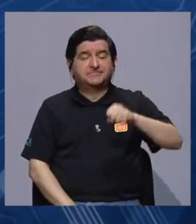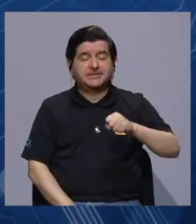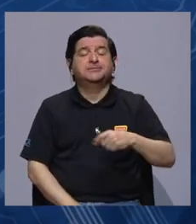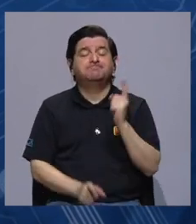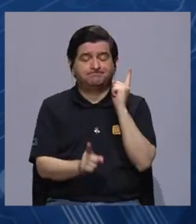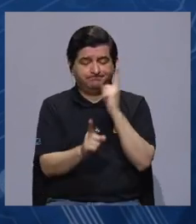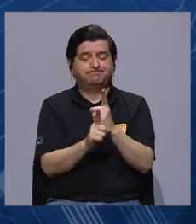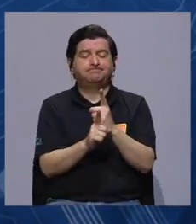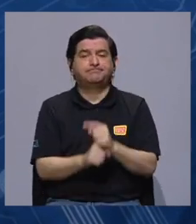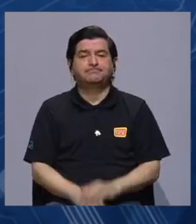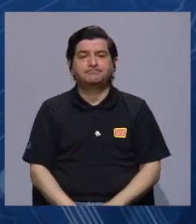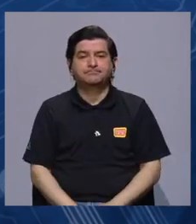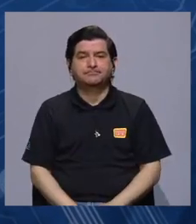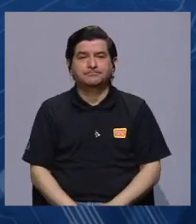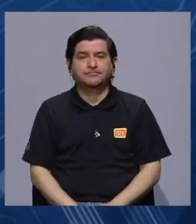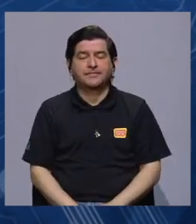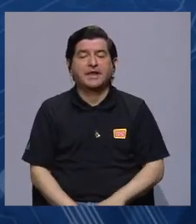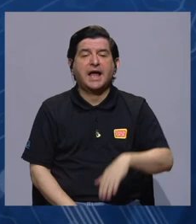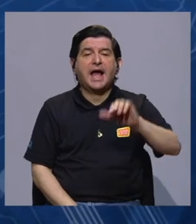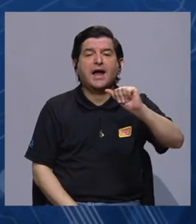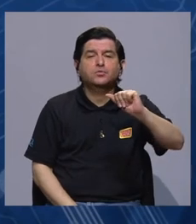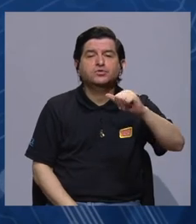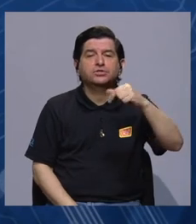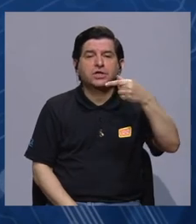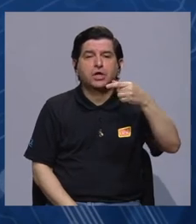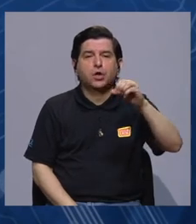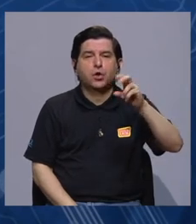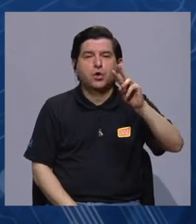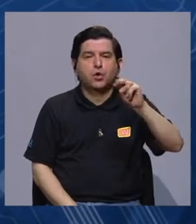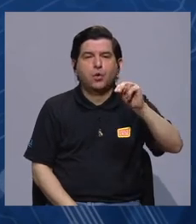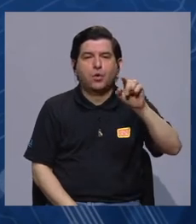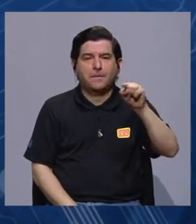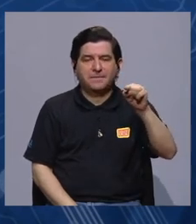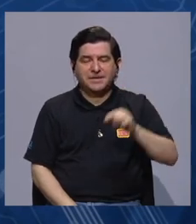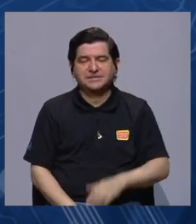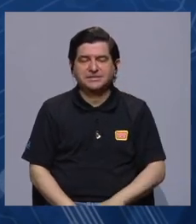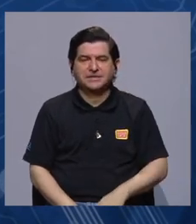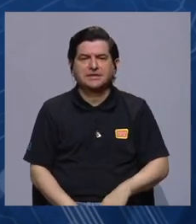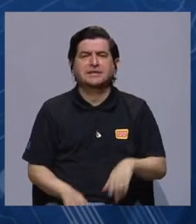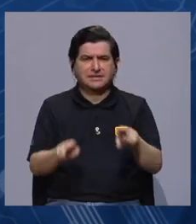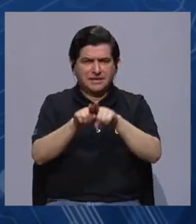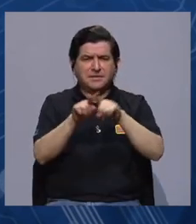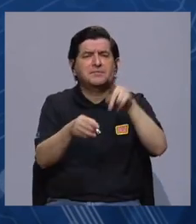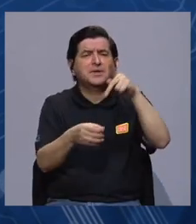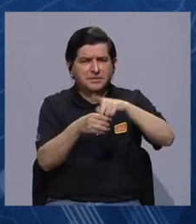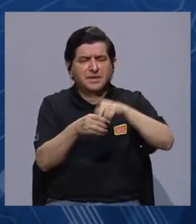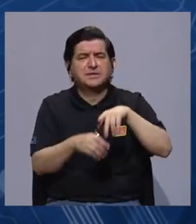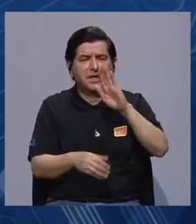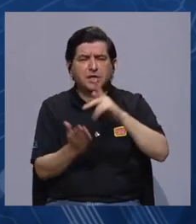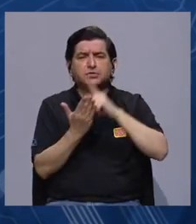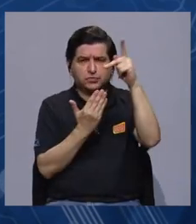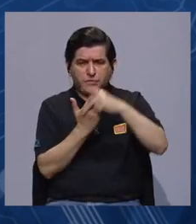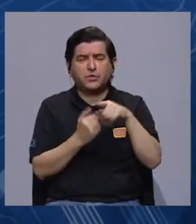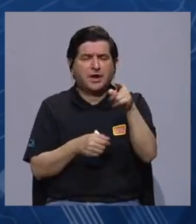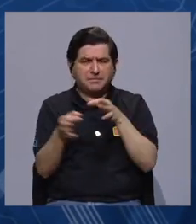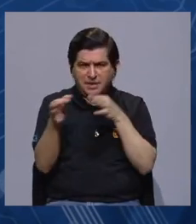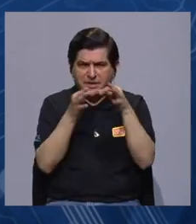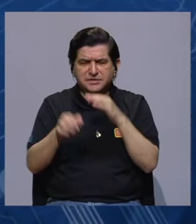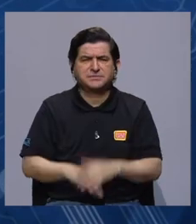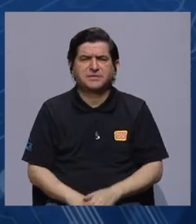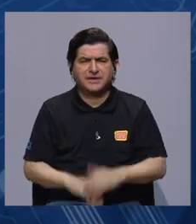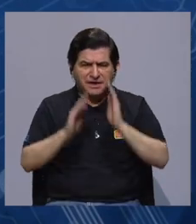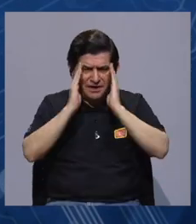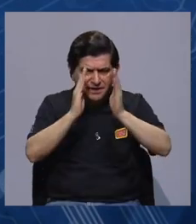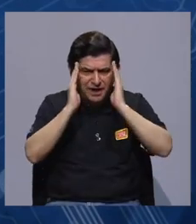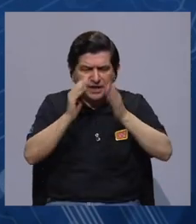Definitivamente. Bueno, usted ha tenido a Agustín Gómez del observatorio en su programa también, y él ha sido amplio